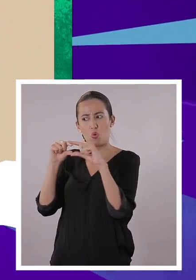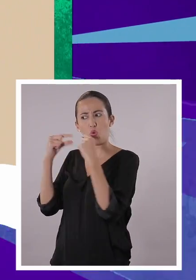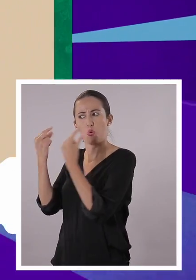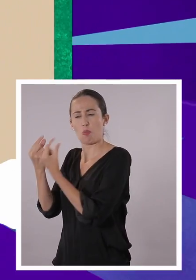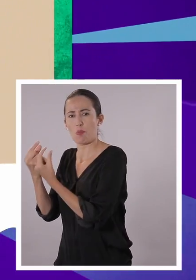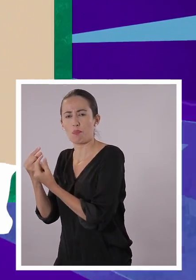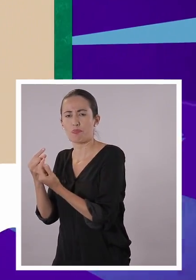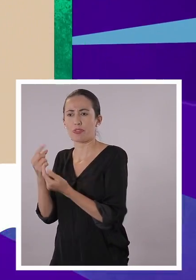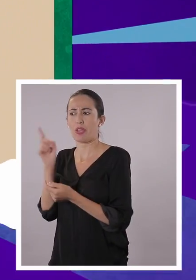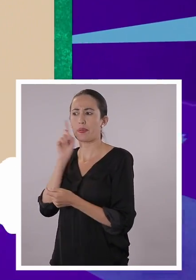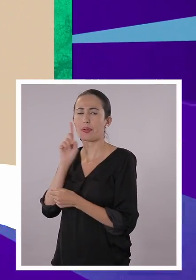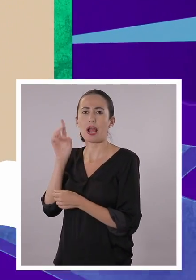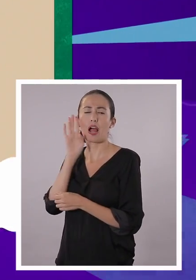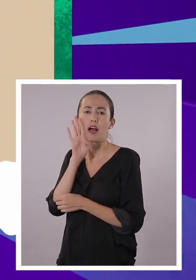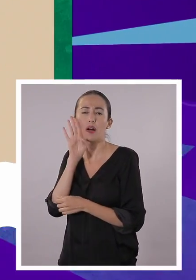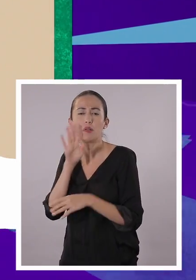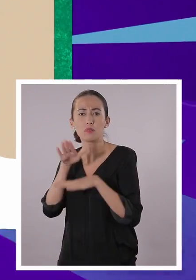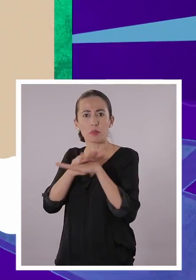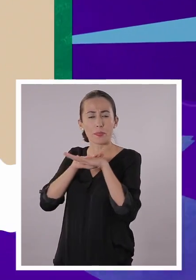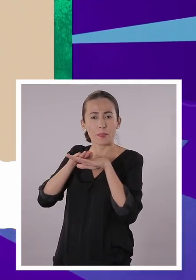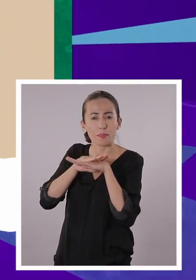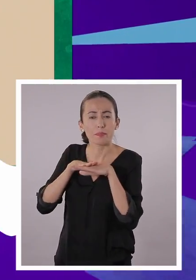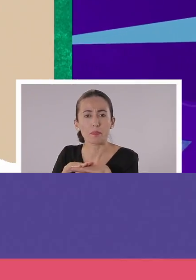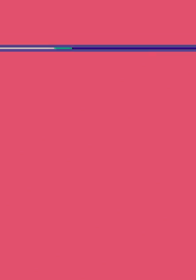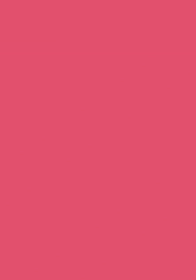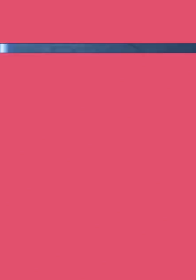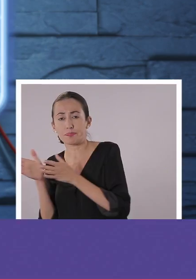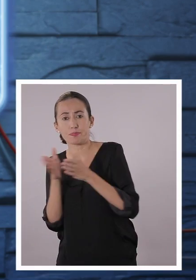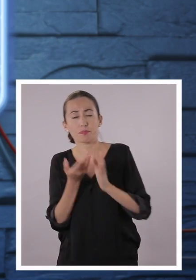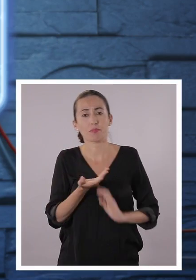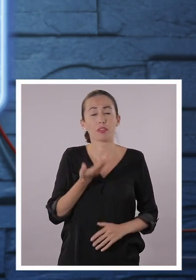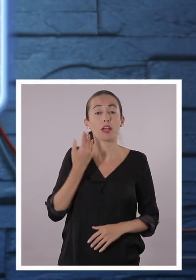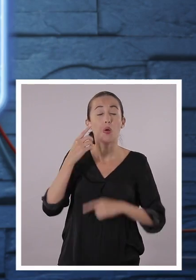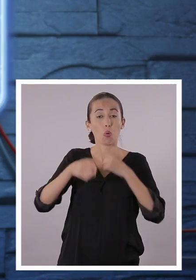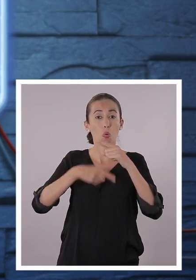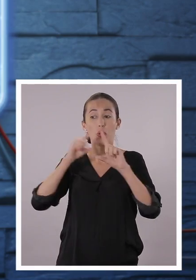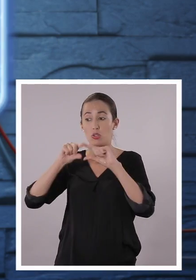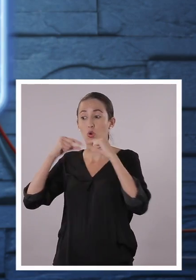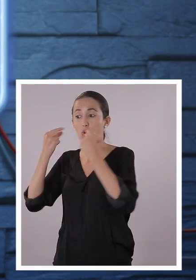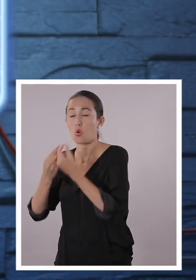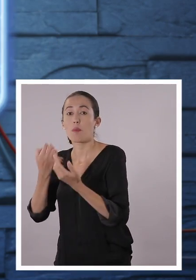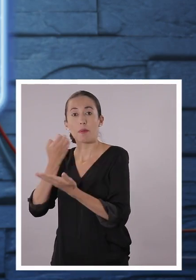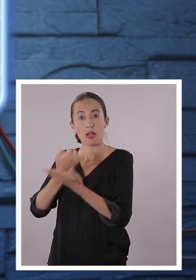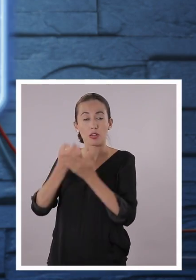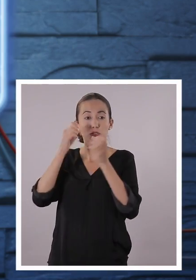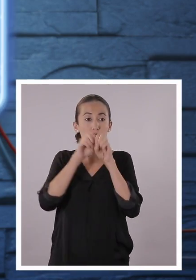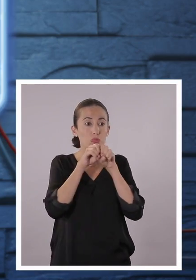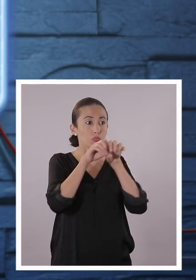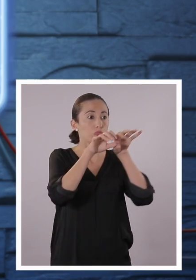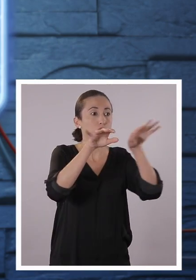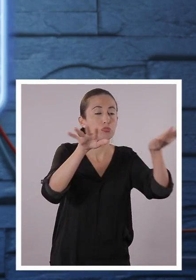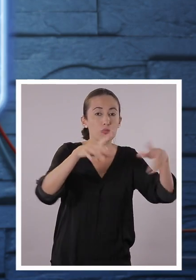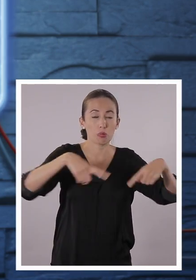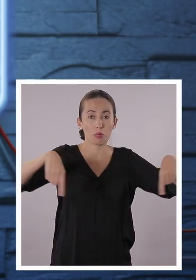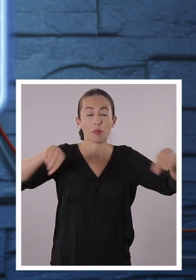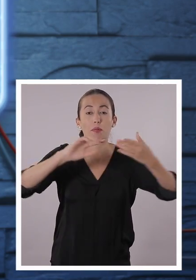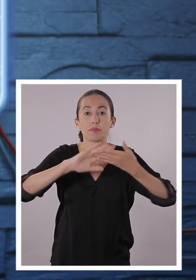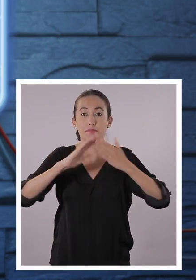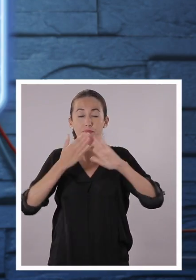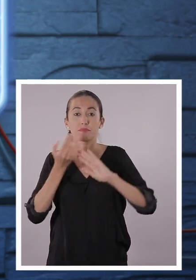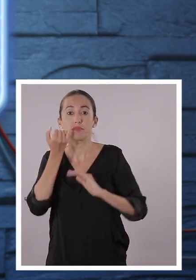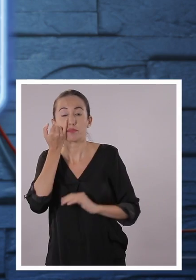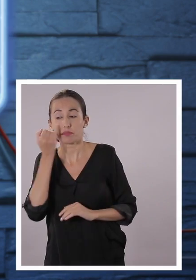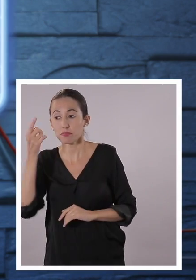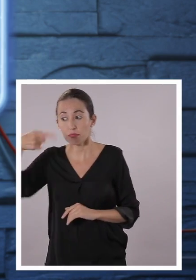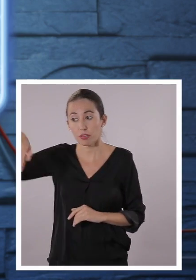criollas, mulatas, mestizas, que después de la colonia, por temas económicos, se desplazaron a vivir con poblaciones indígenas.